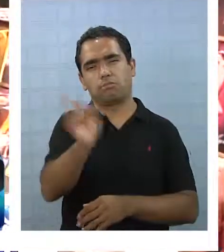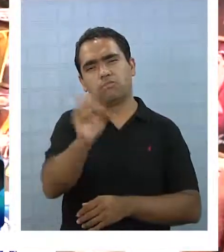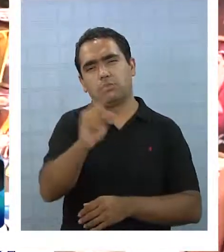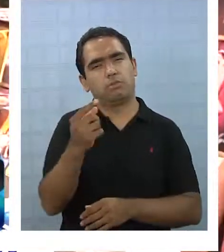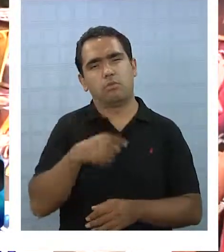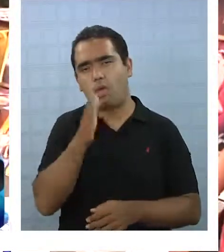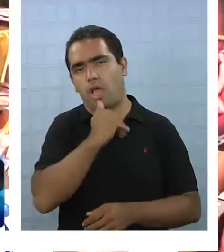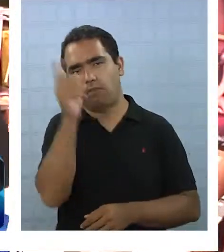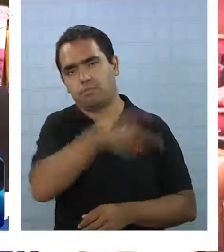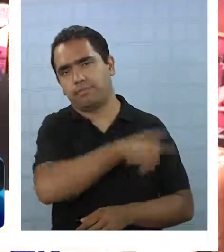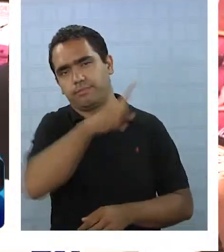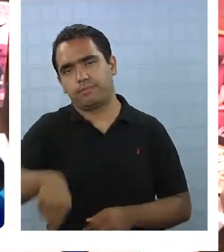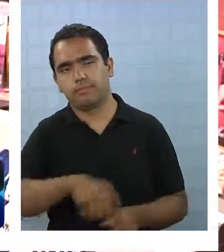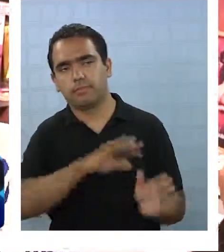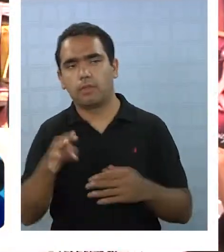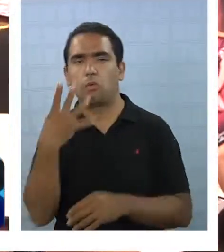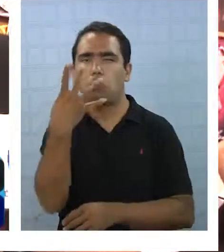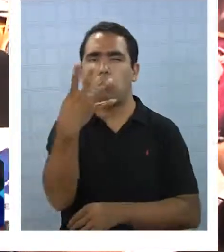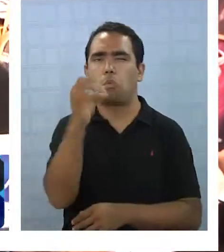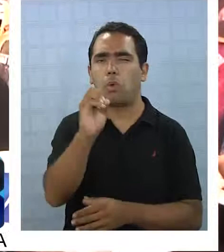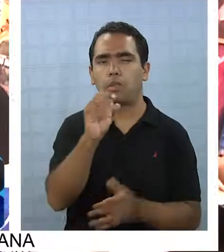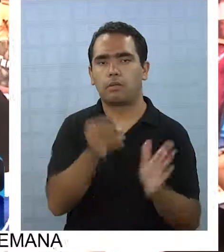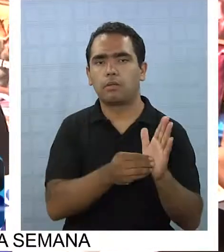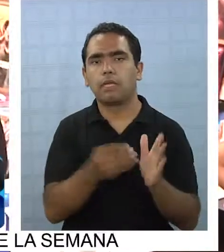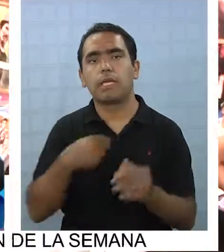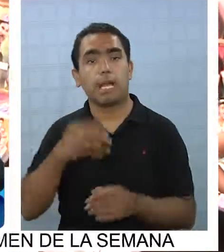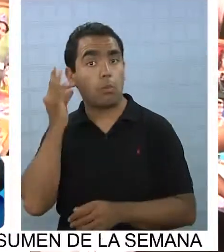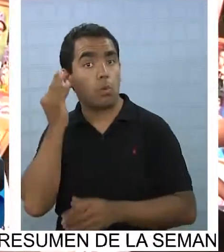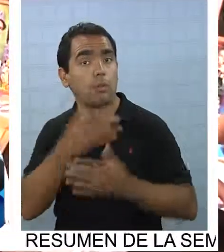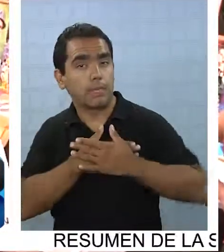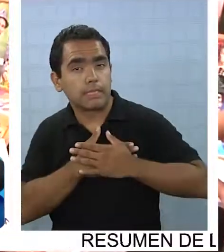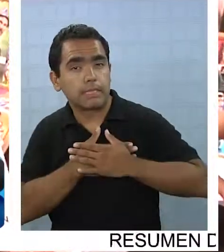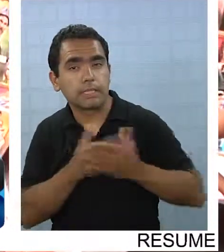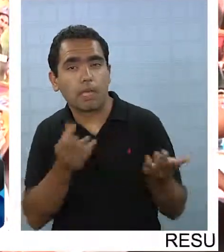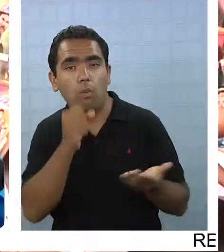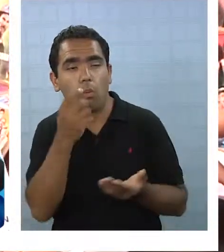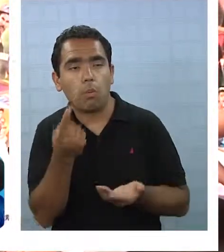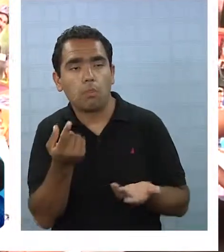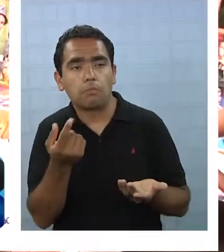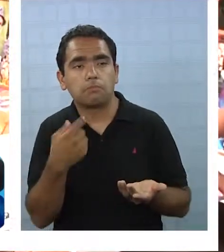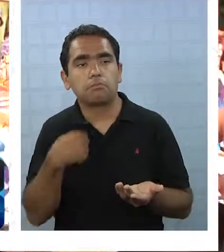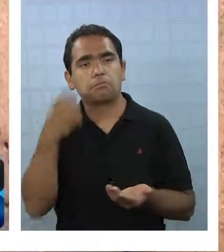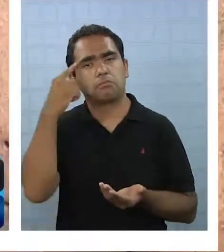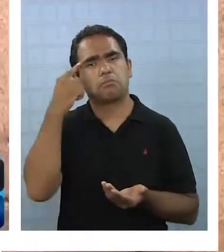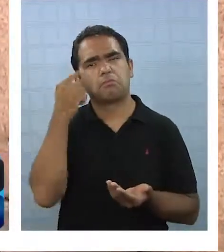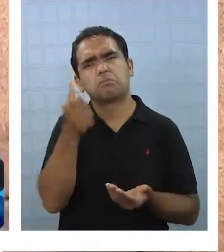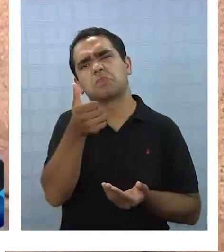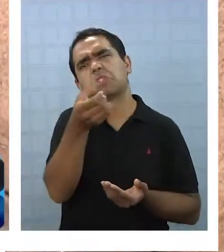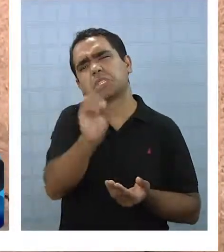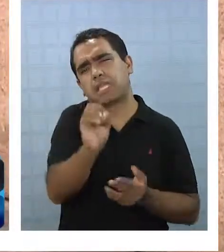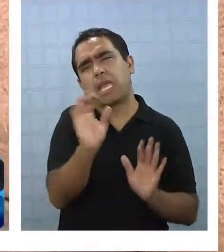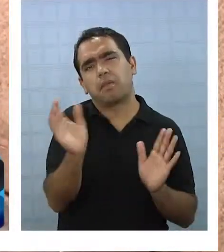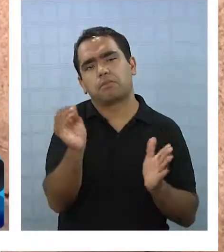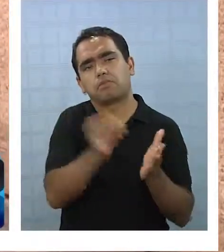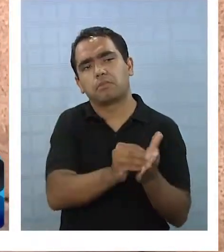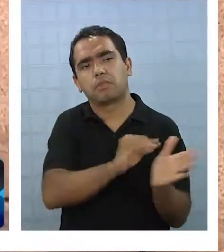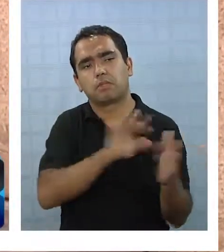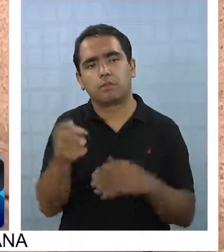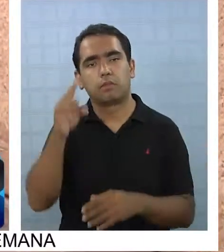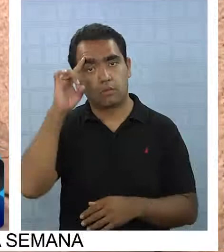Presidenta. Un 4. Un 4. ¿Y a la Presidenta? No, a mi Presidenta le pongo un 6. Yo sé que ella está a cargo